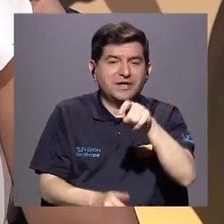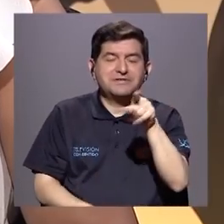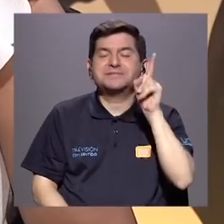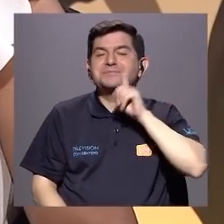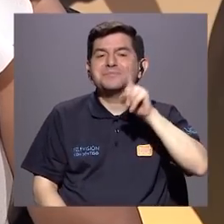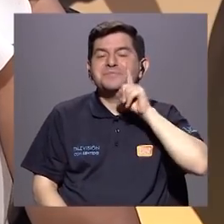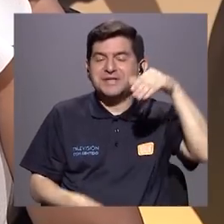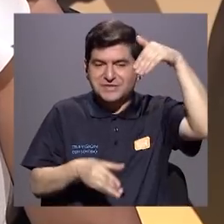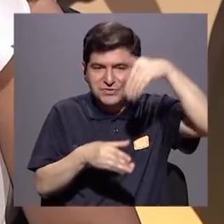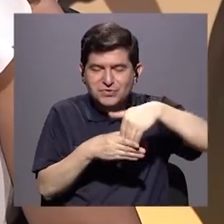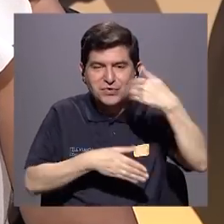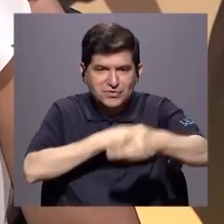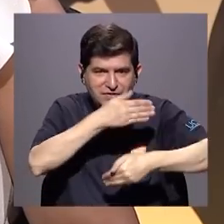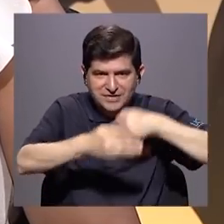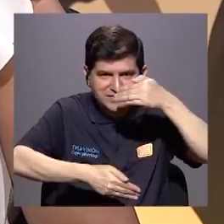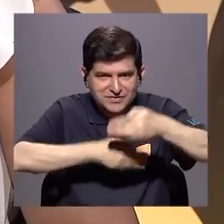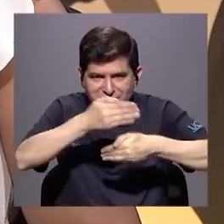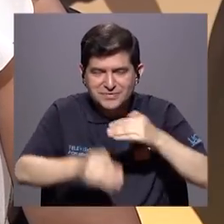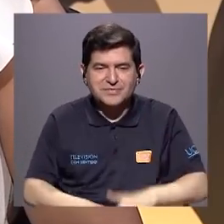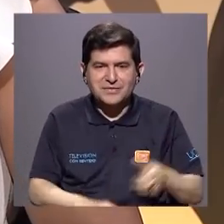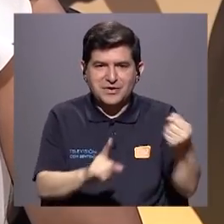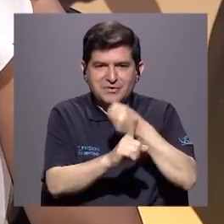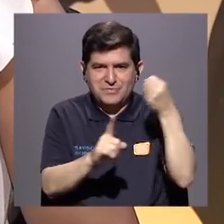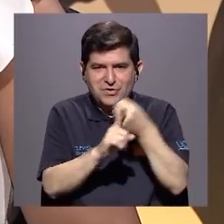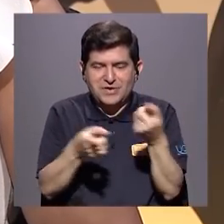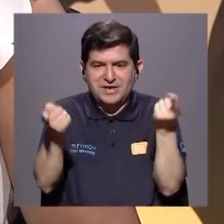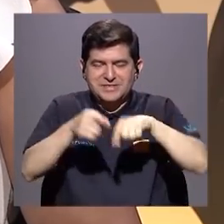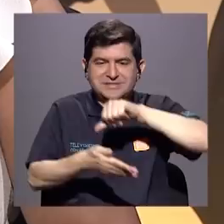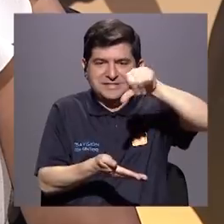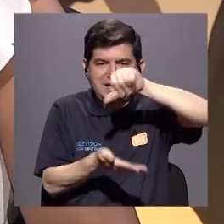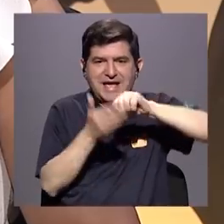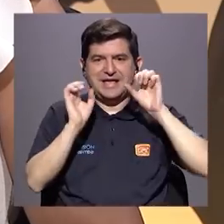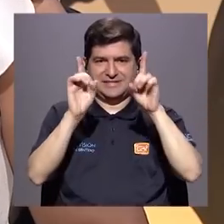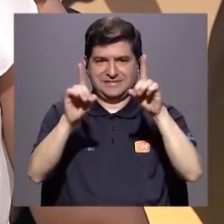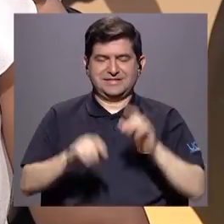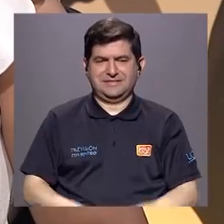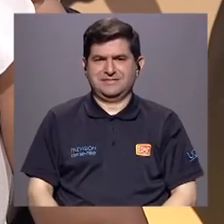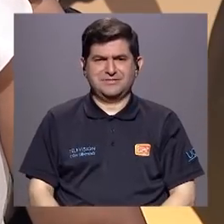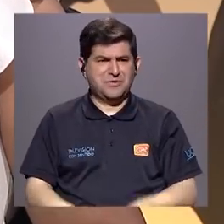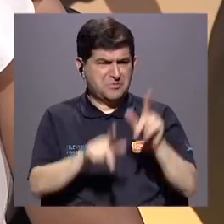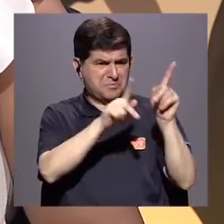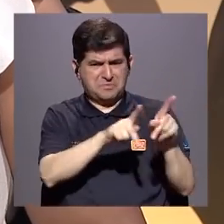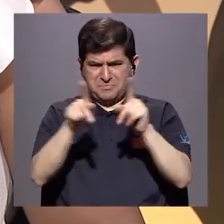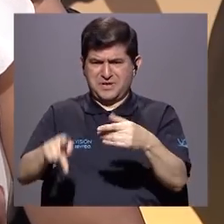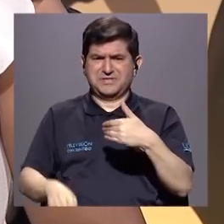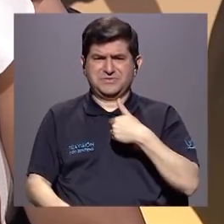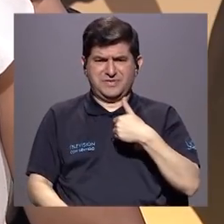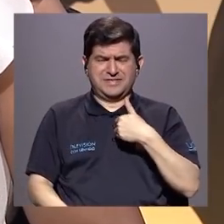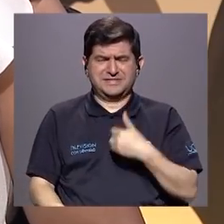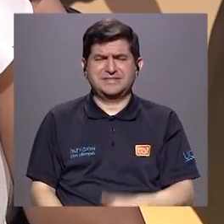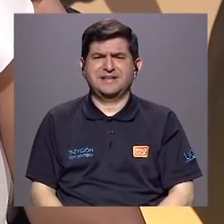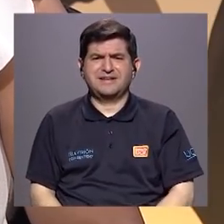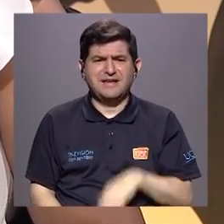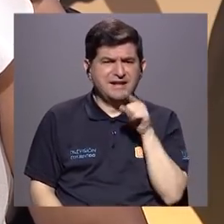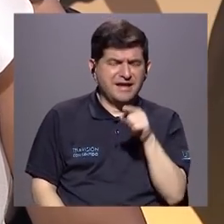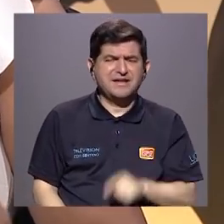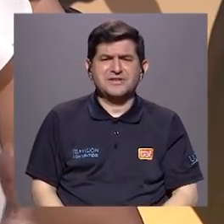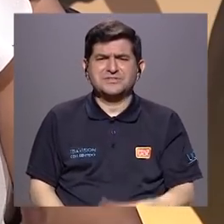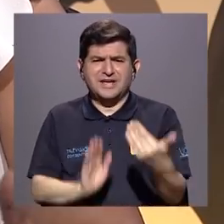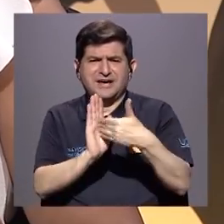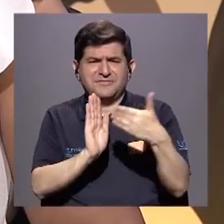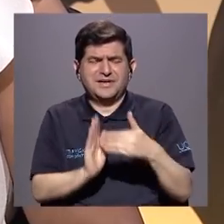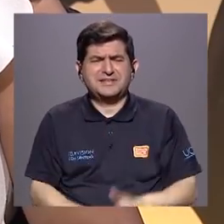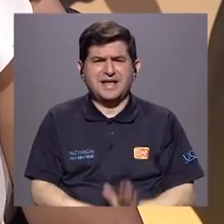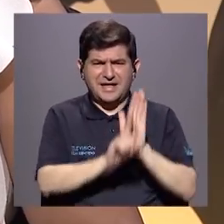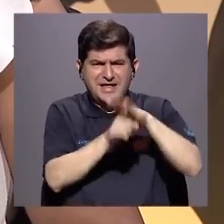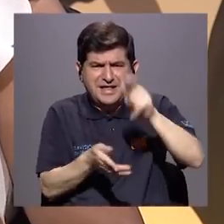porque eso es un mito dentro de la dinámica de la violencia que se da en los centros educativos. ¿Qué tienen las personas que son buleadas? ¿Qué tienen las